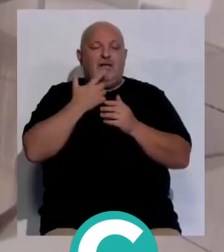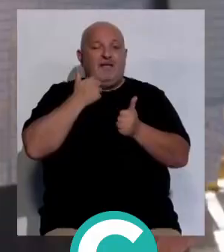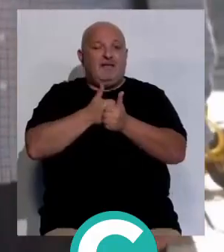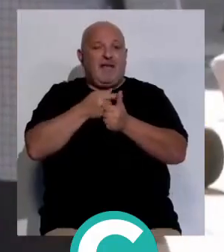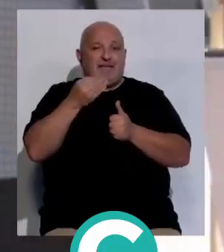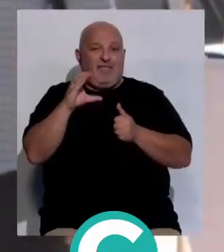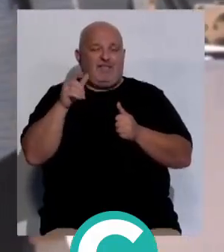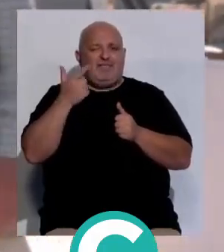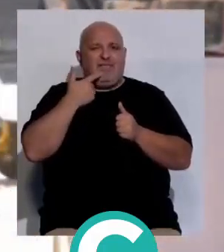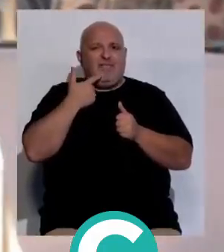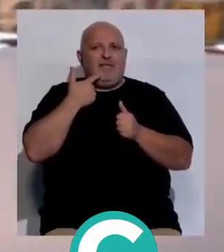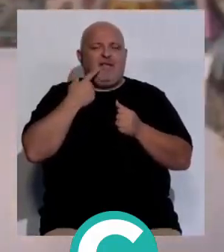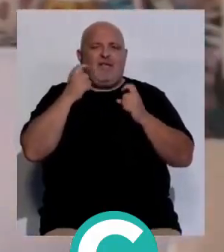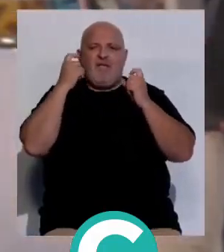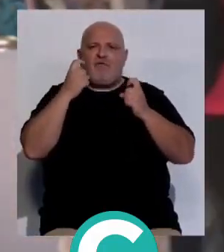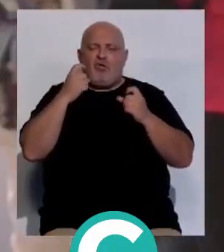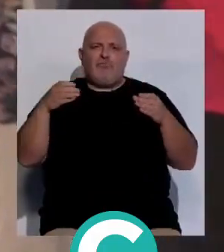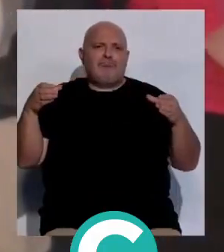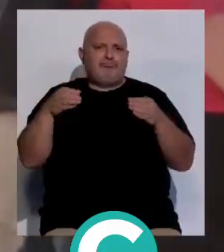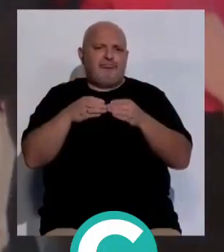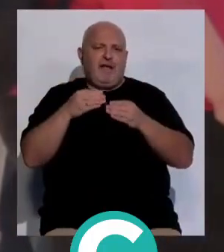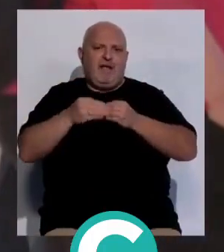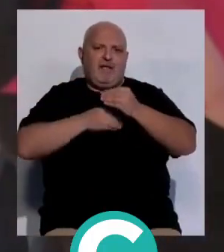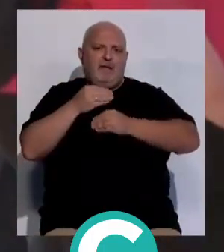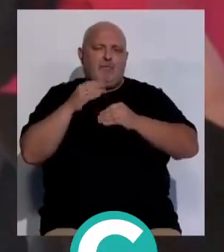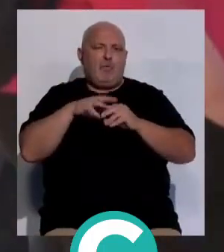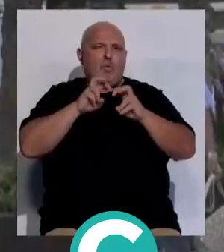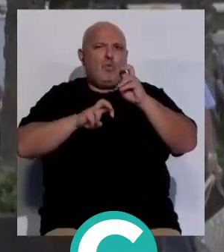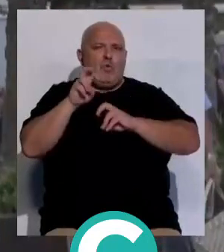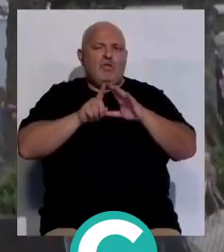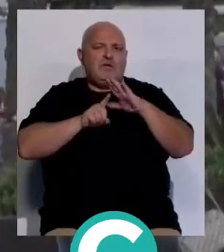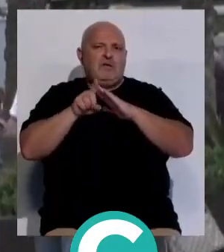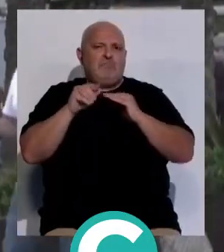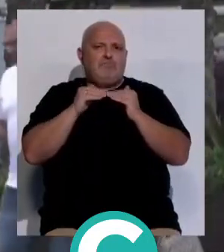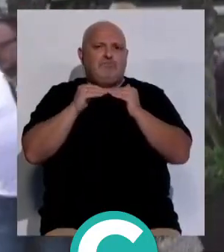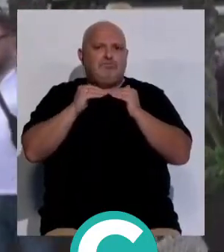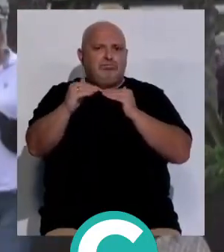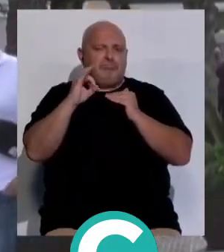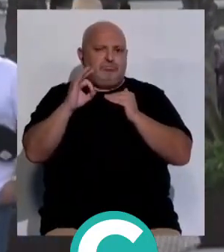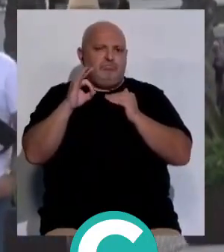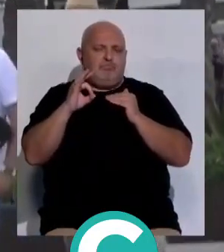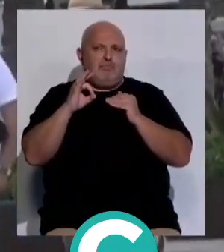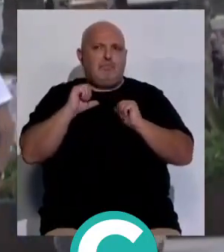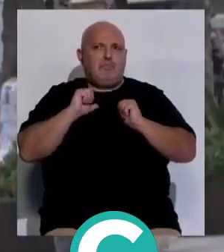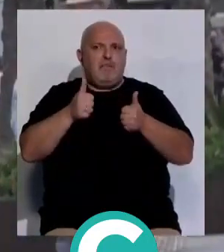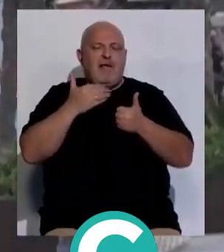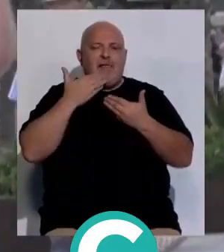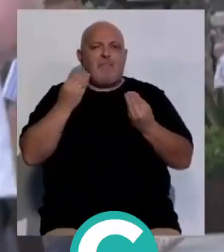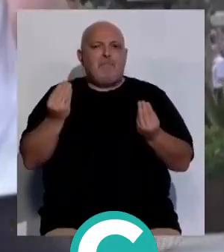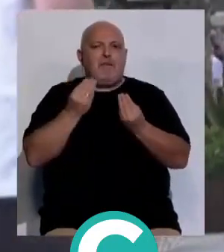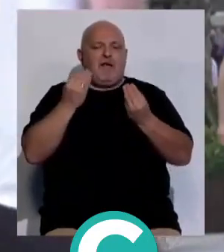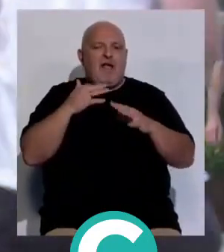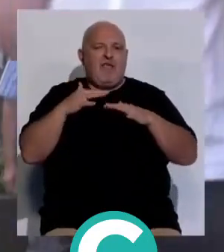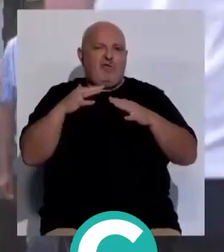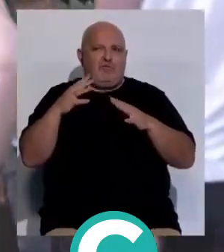de la AETC ha insistido en el esfuerzo colectivo que se debe realizar para buscar un desarrollo sostenible del turismo, empezando por mejorar las